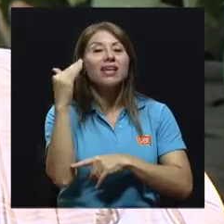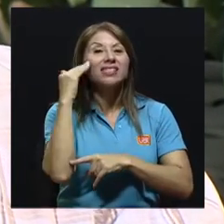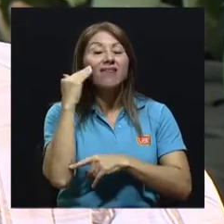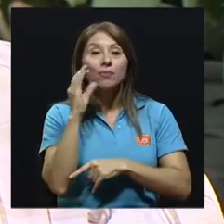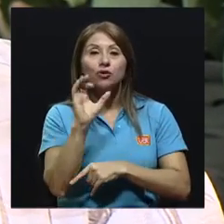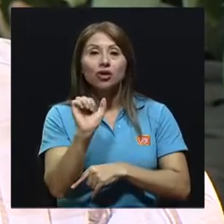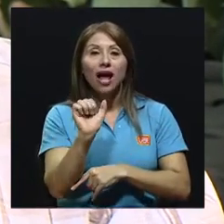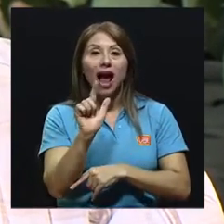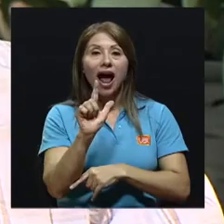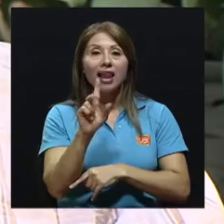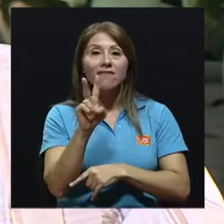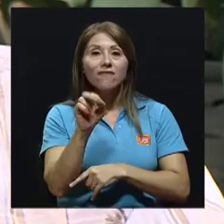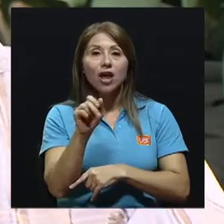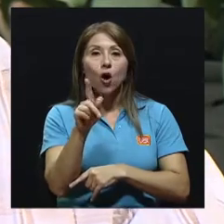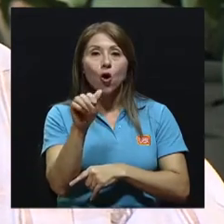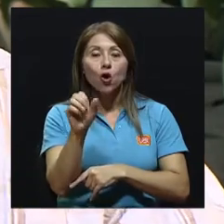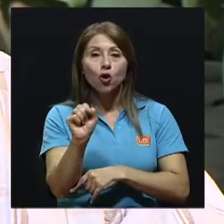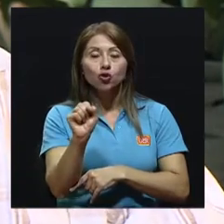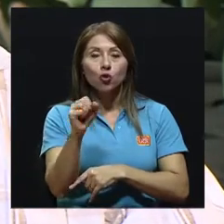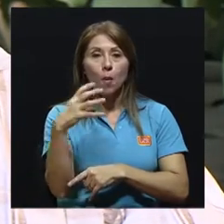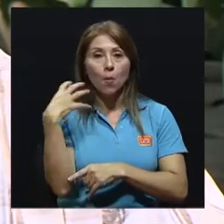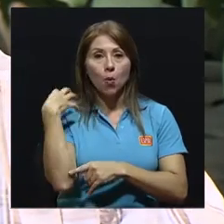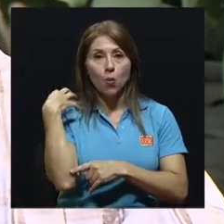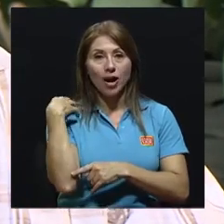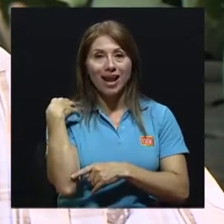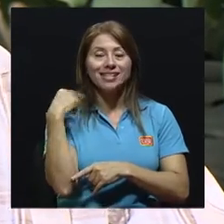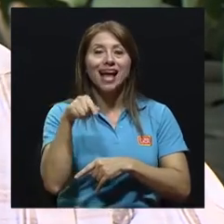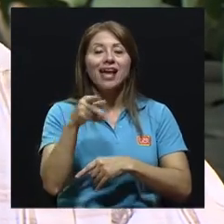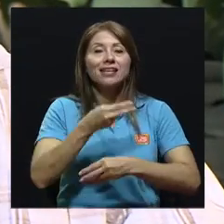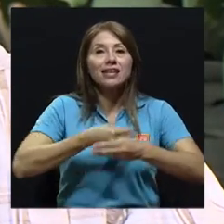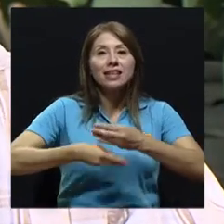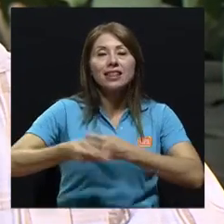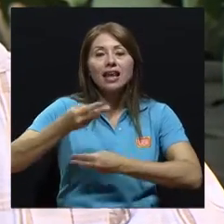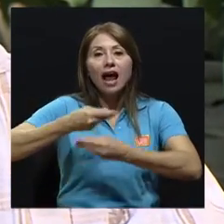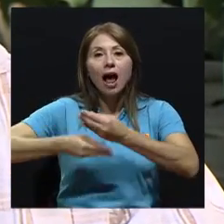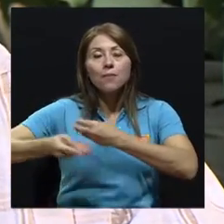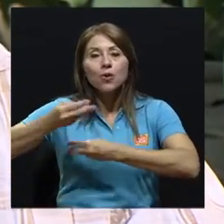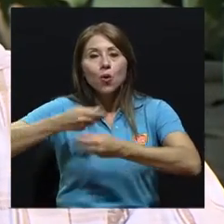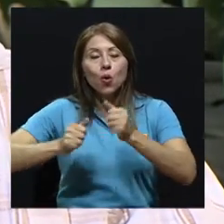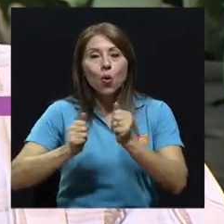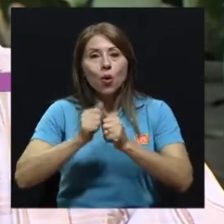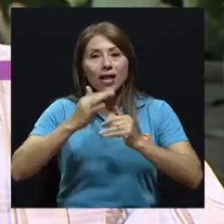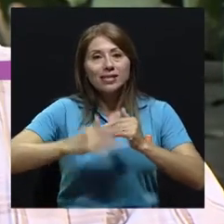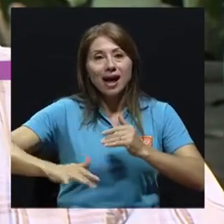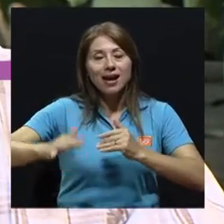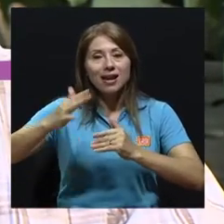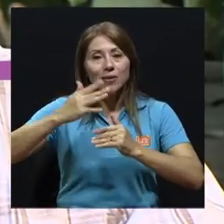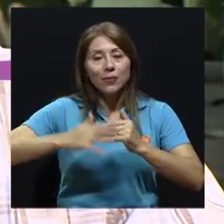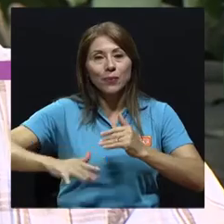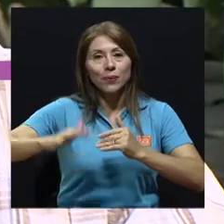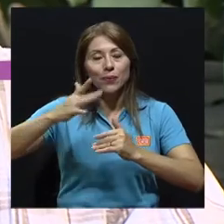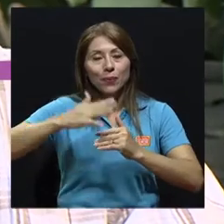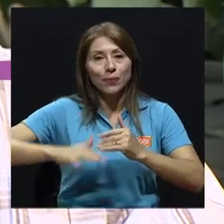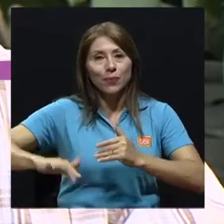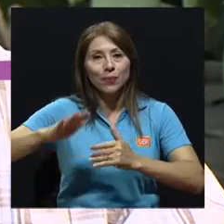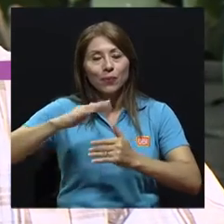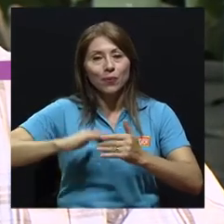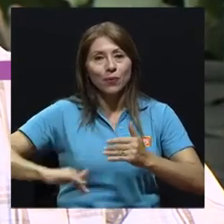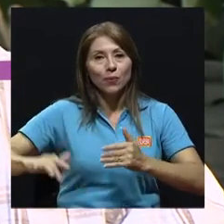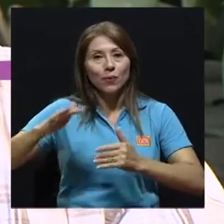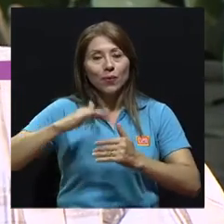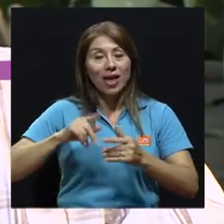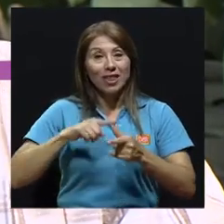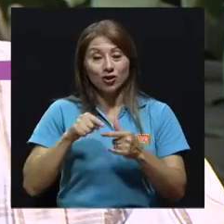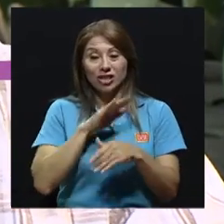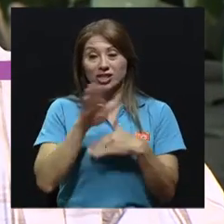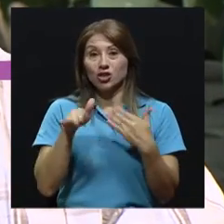se da el intercambio gas con la sangre, de aire con la sangre. Entonces, esas partículas, lo que lleve esas partículas adentro, prácticamente se